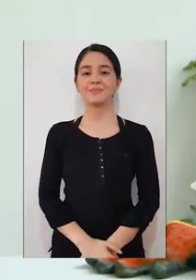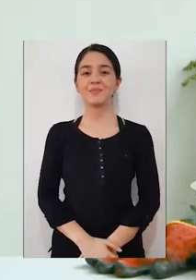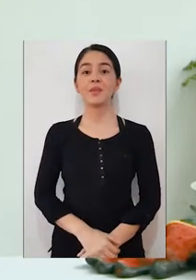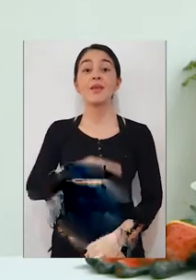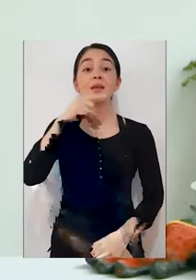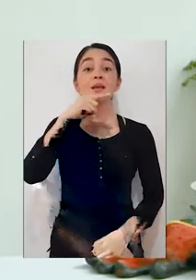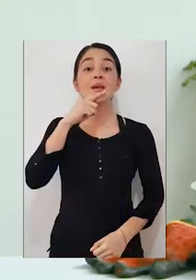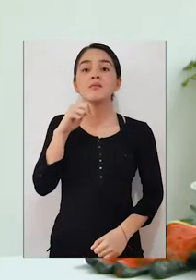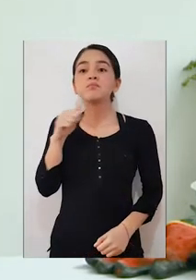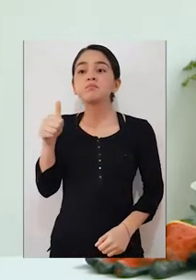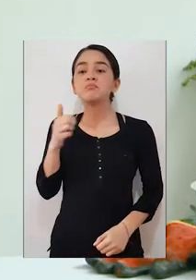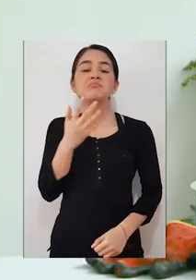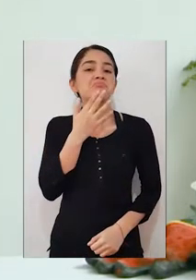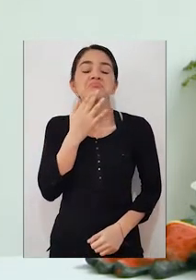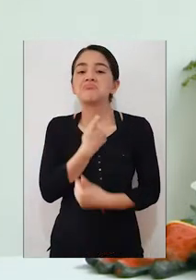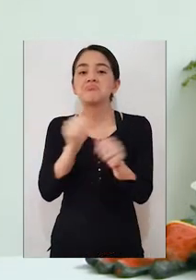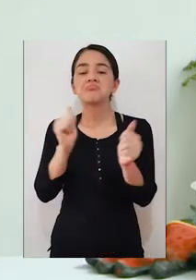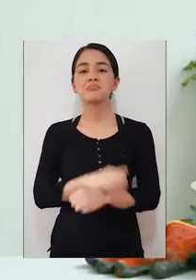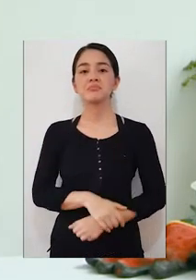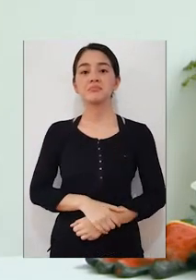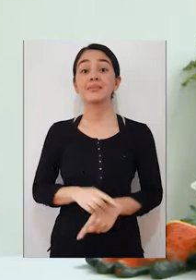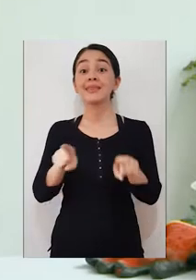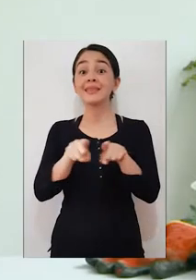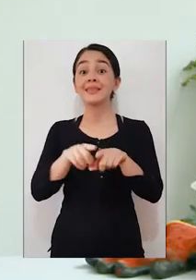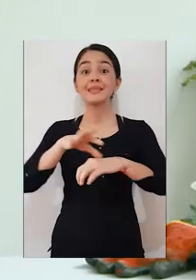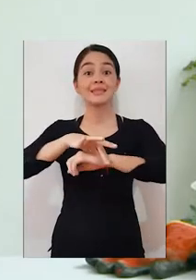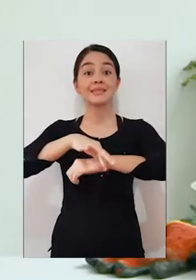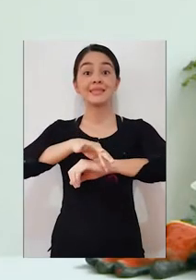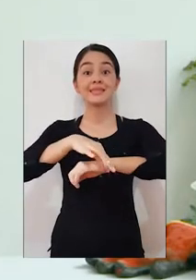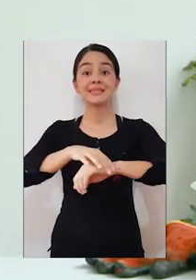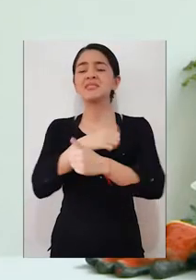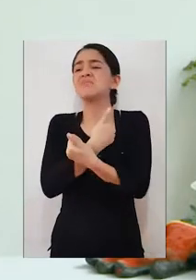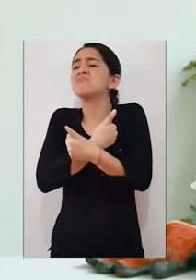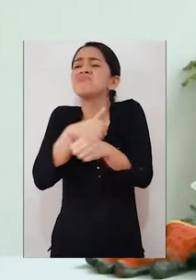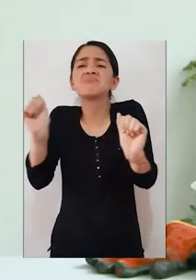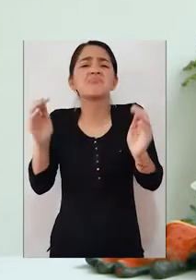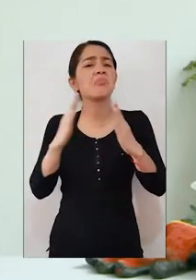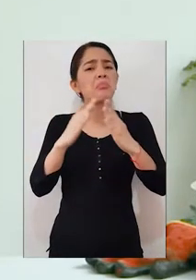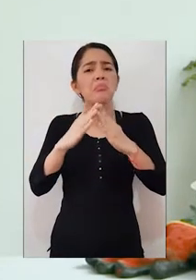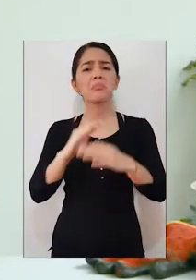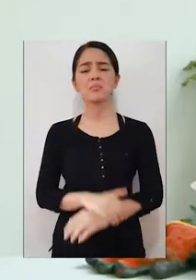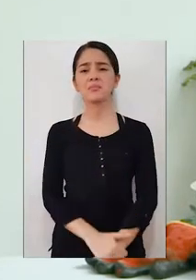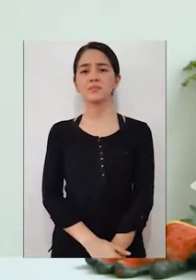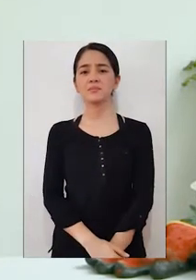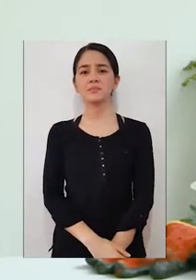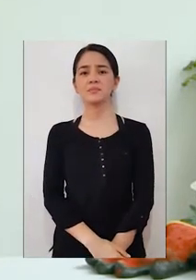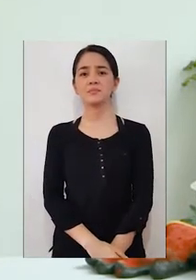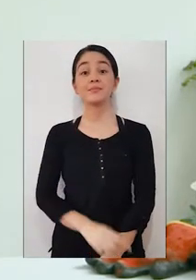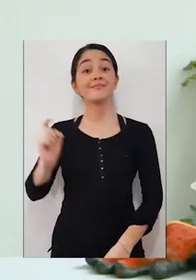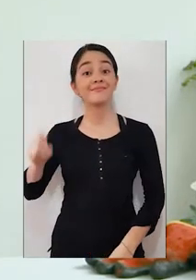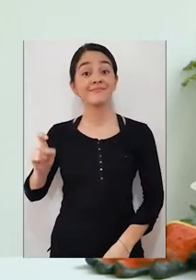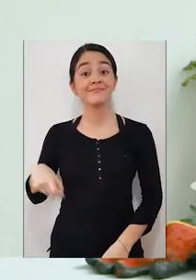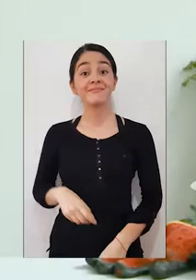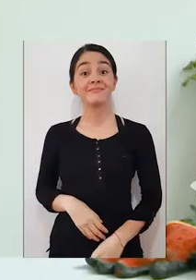de cualquier color. También vamos a ocupar tierra de la que ustedes tienen en su patio. Vamos a necesitar